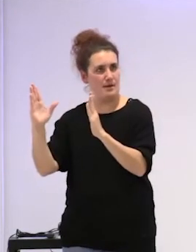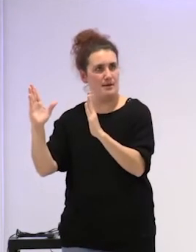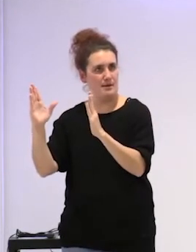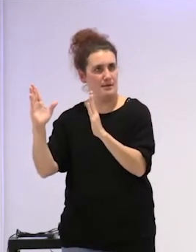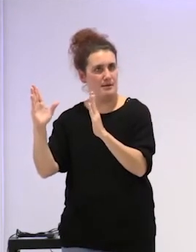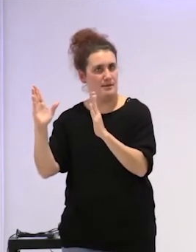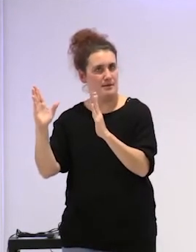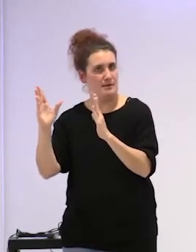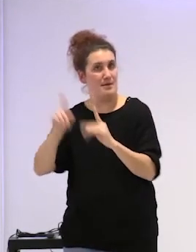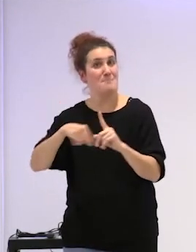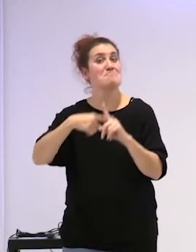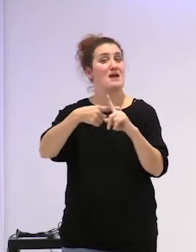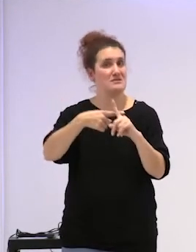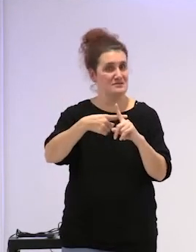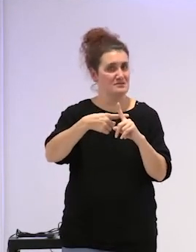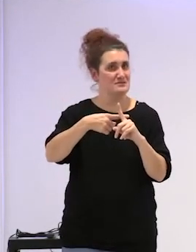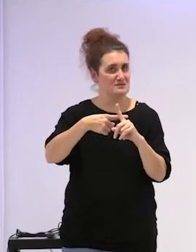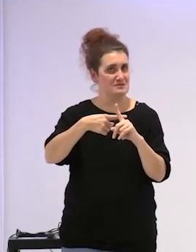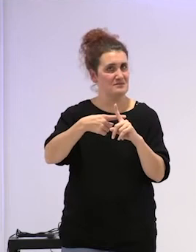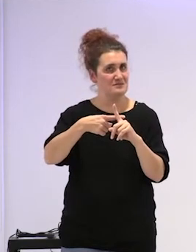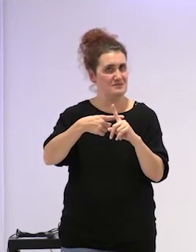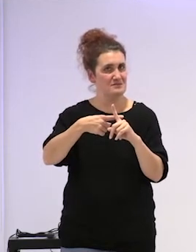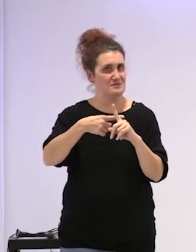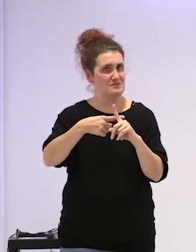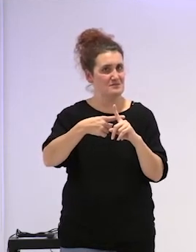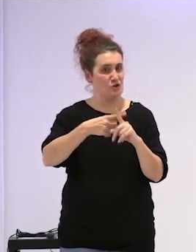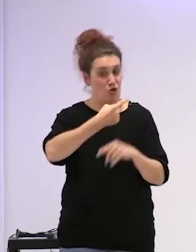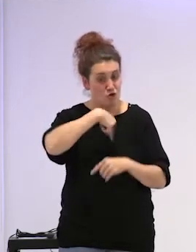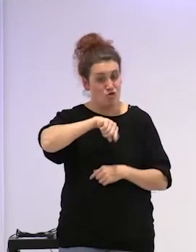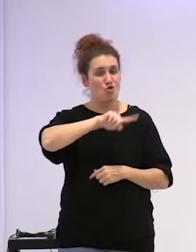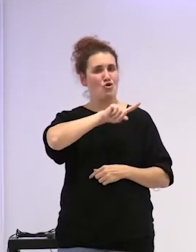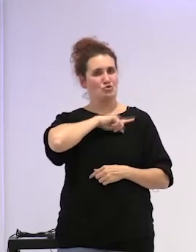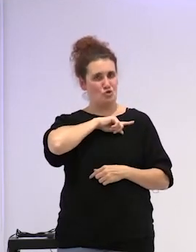y además depende de nosotras